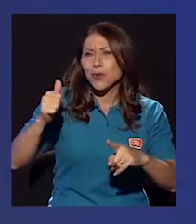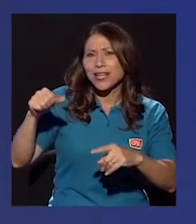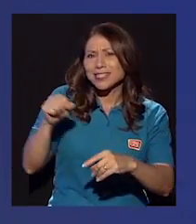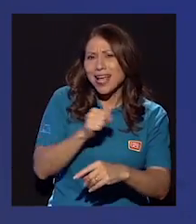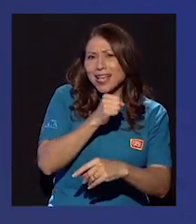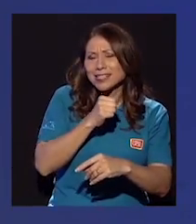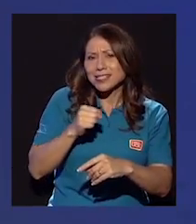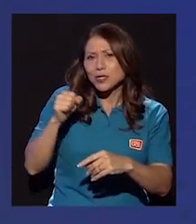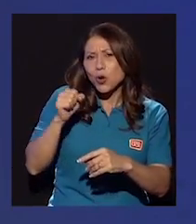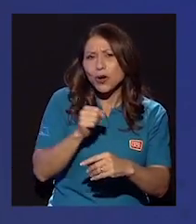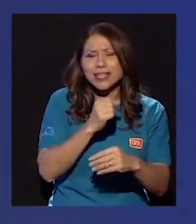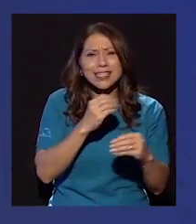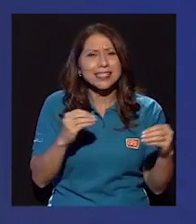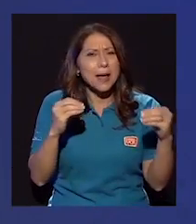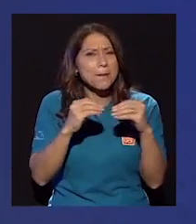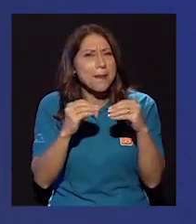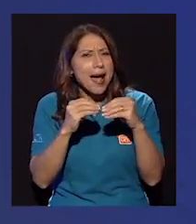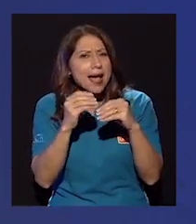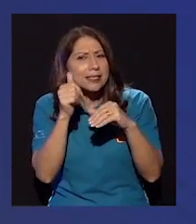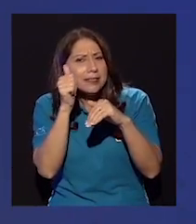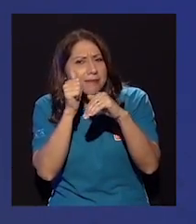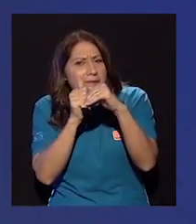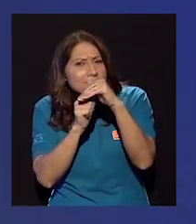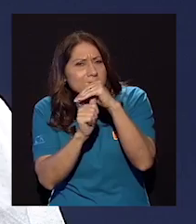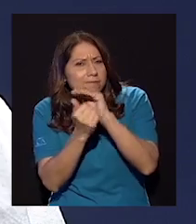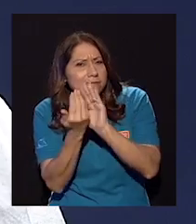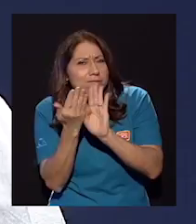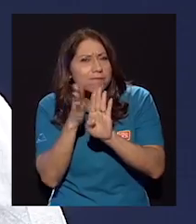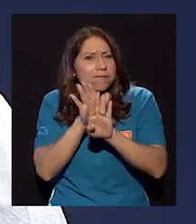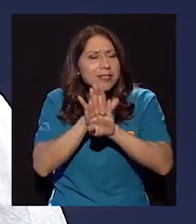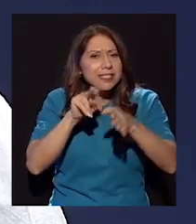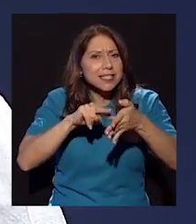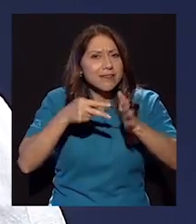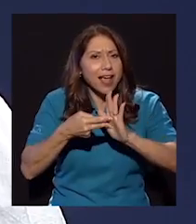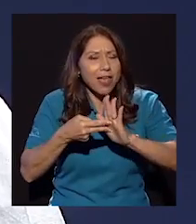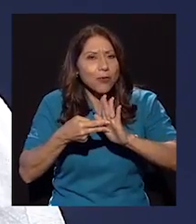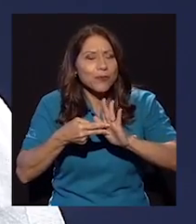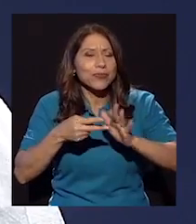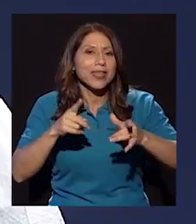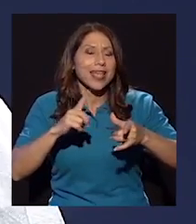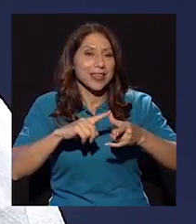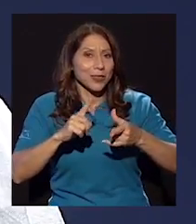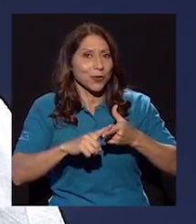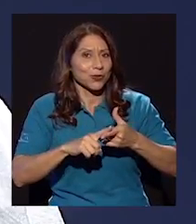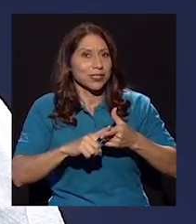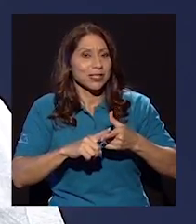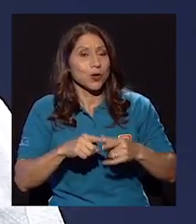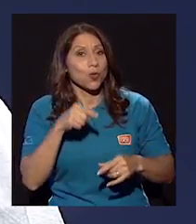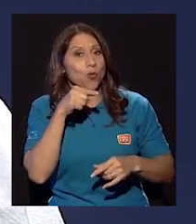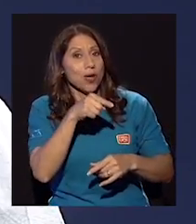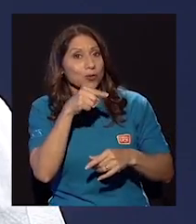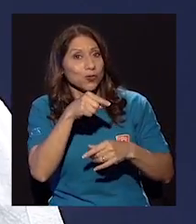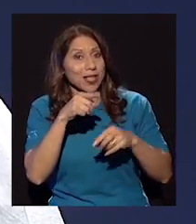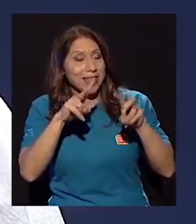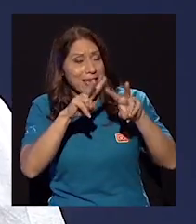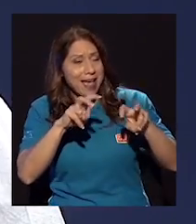más, mucho más escondido, más guardado ese significado. Entonces, cuando usted hace un análisis de esta canción, a mí me